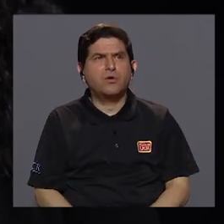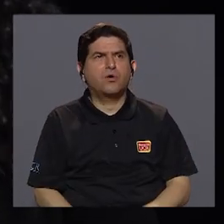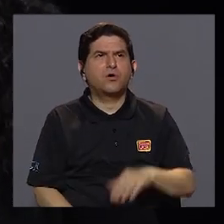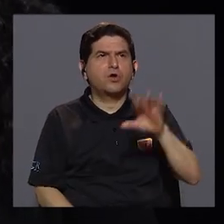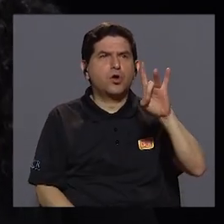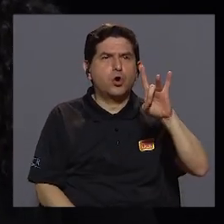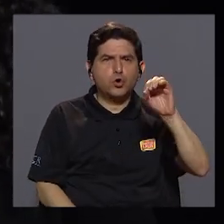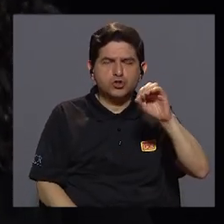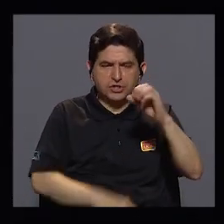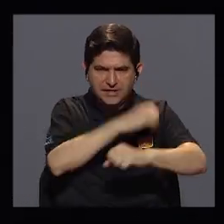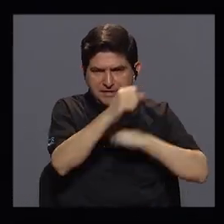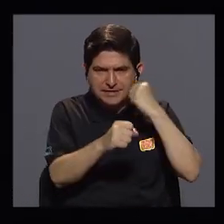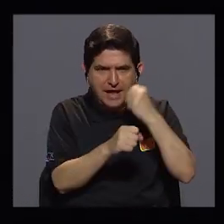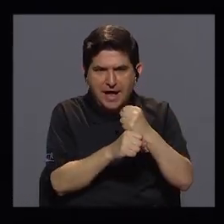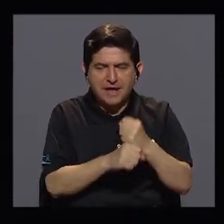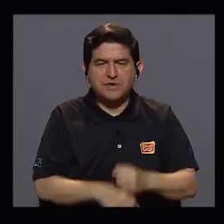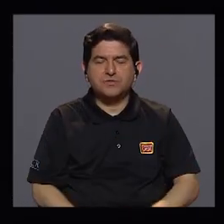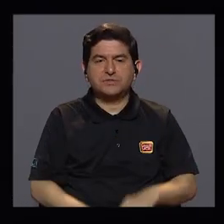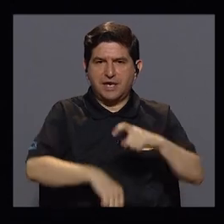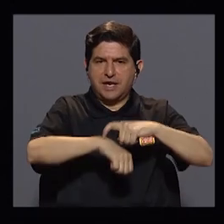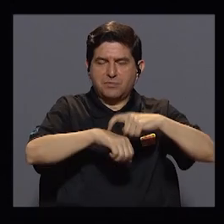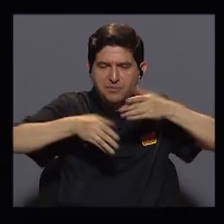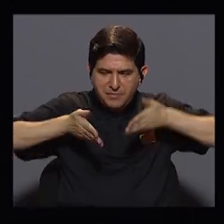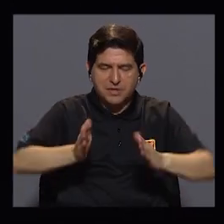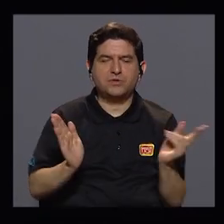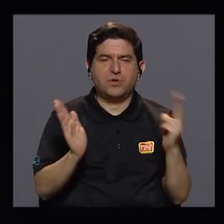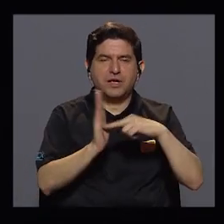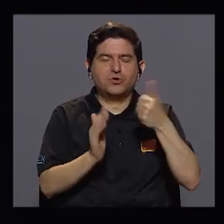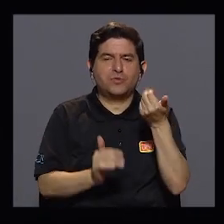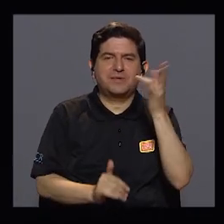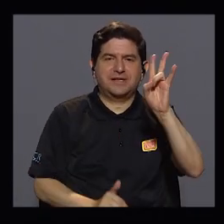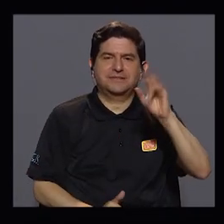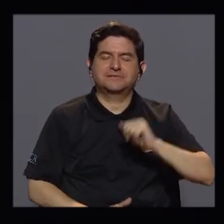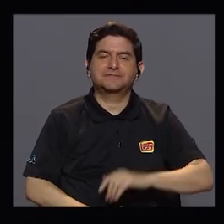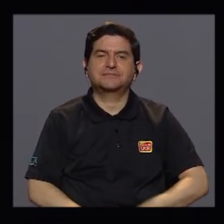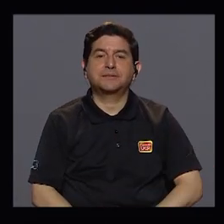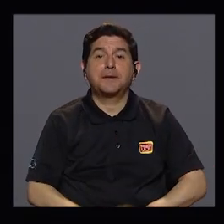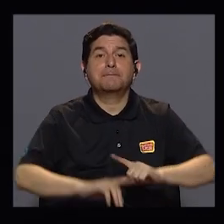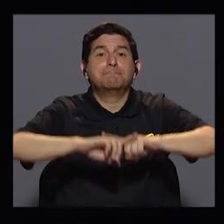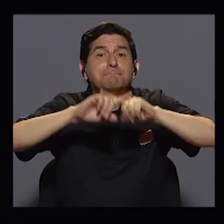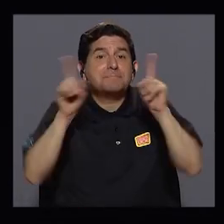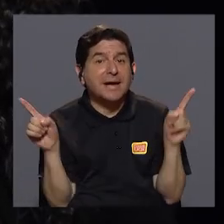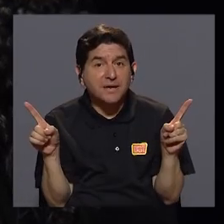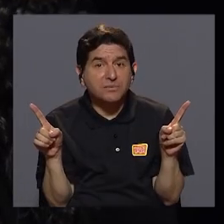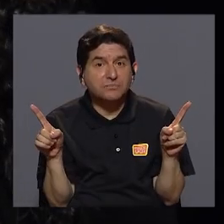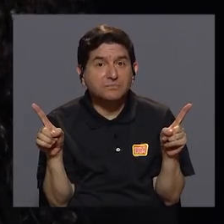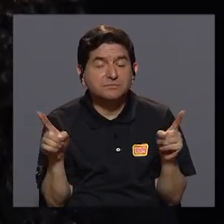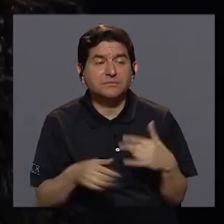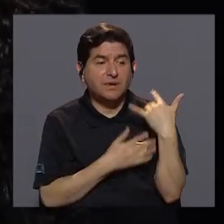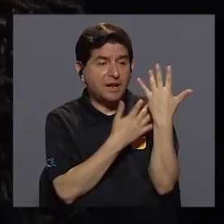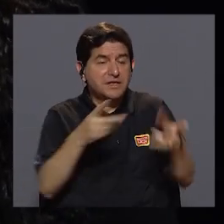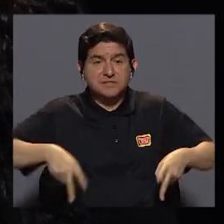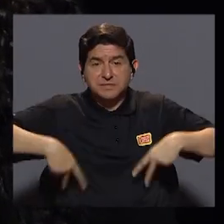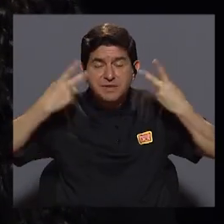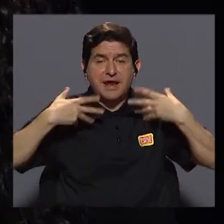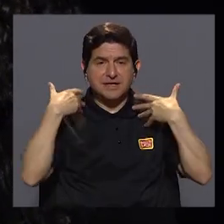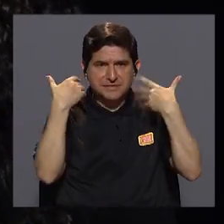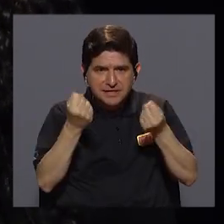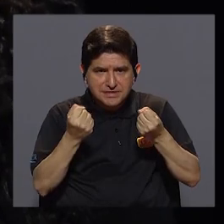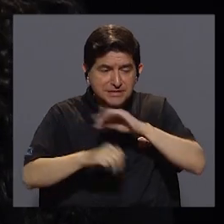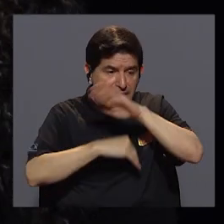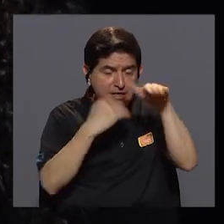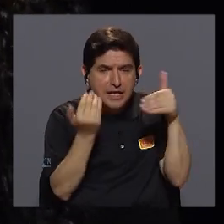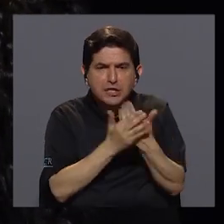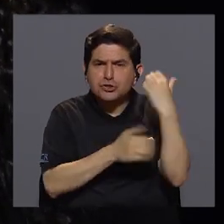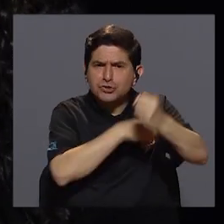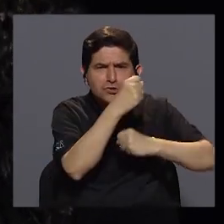promedio, 80 años la esperanza de vida al nacer, para el año 2017. Sin embargo, la esperanza de vida saludable son